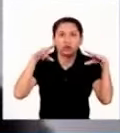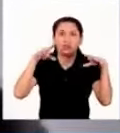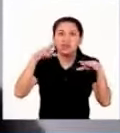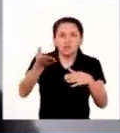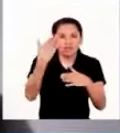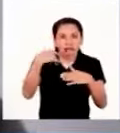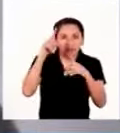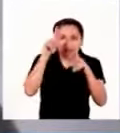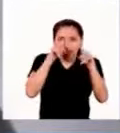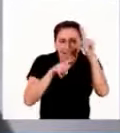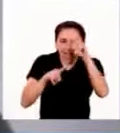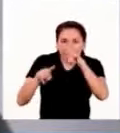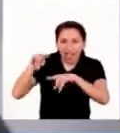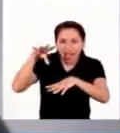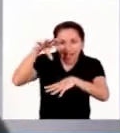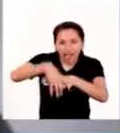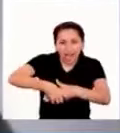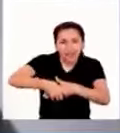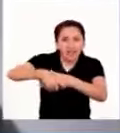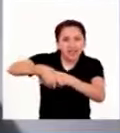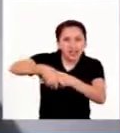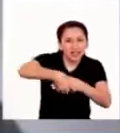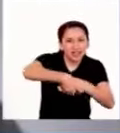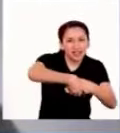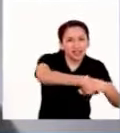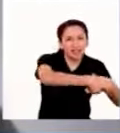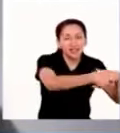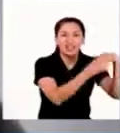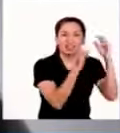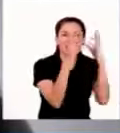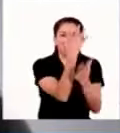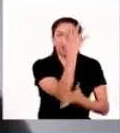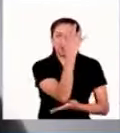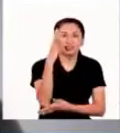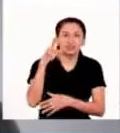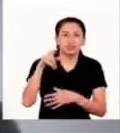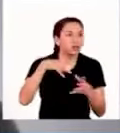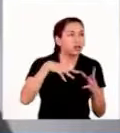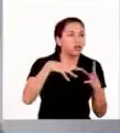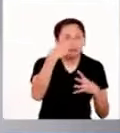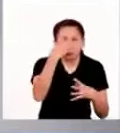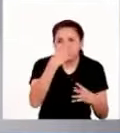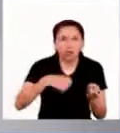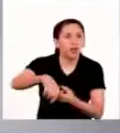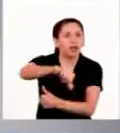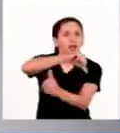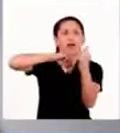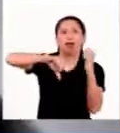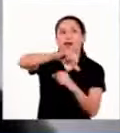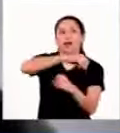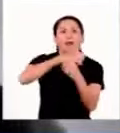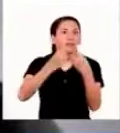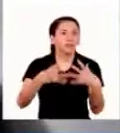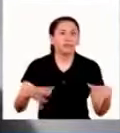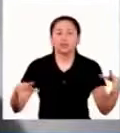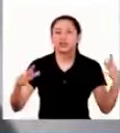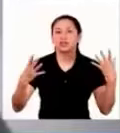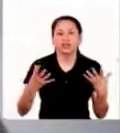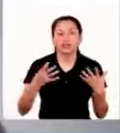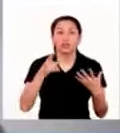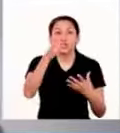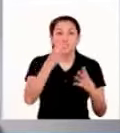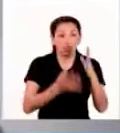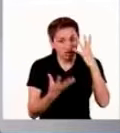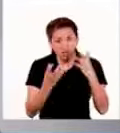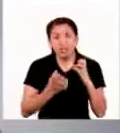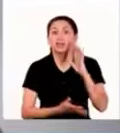y te lleva de la mano hasta el lugar más profundo de la selva para que te pierdas. Y que lo único